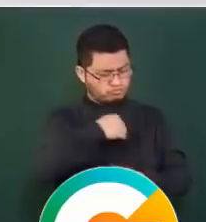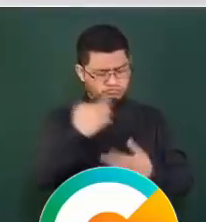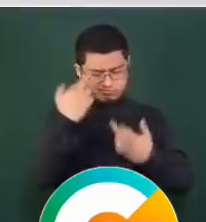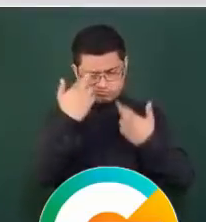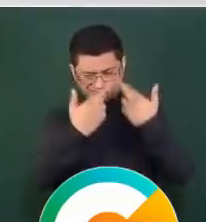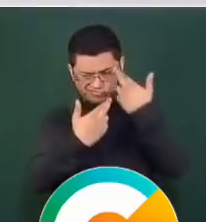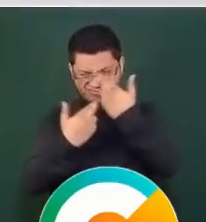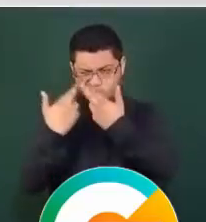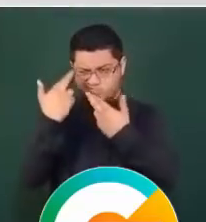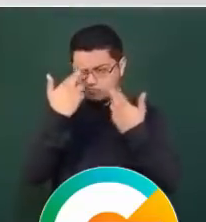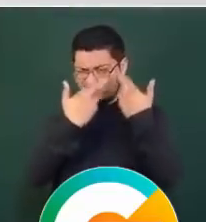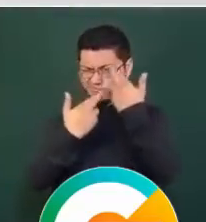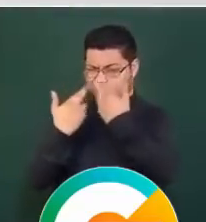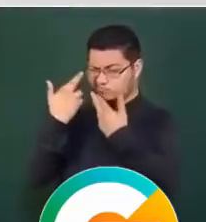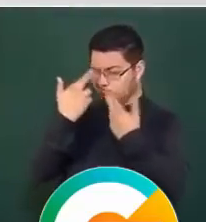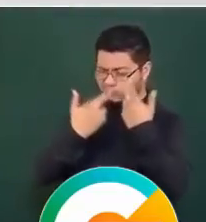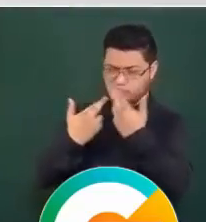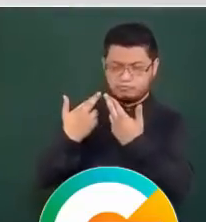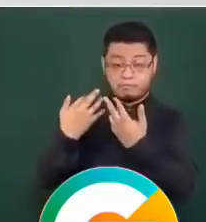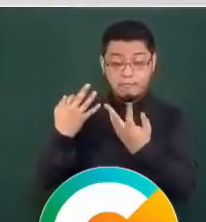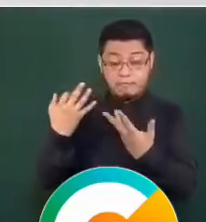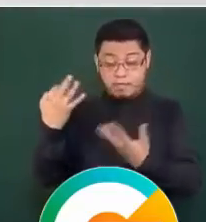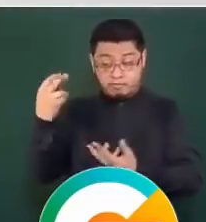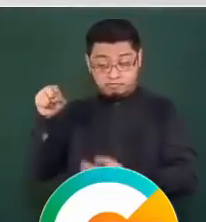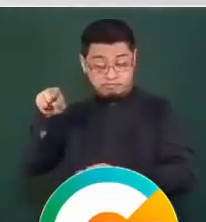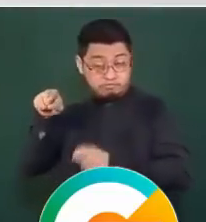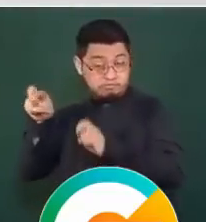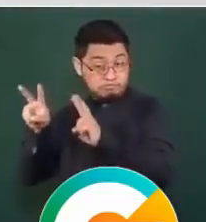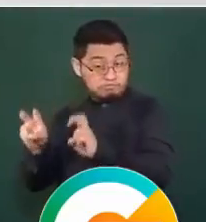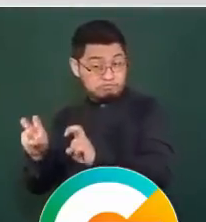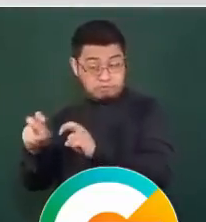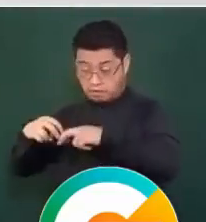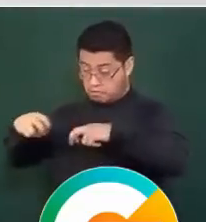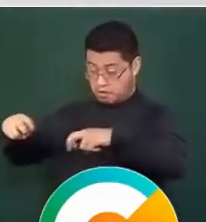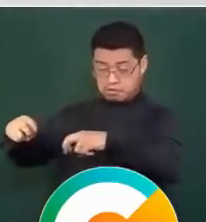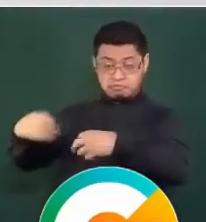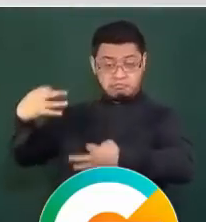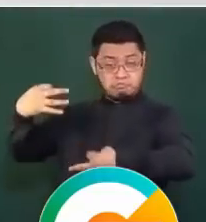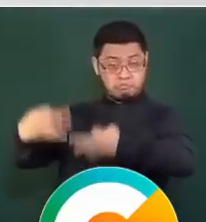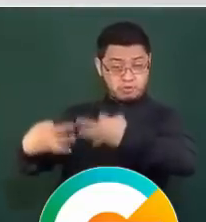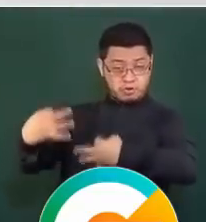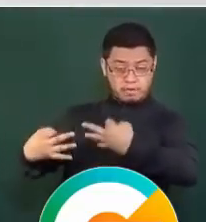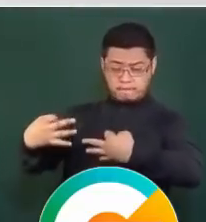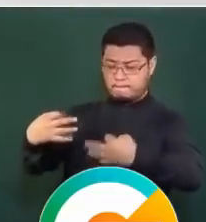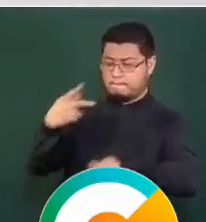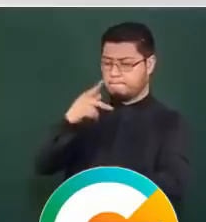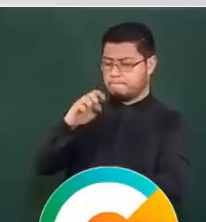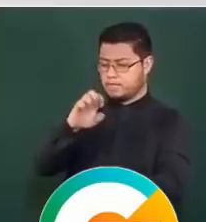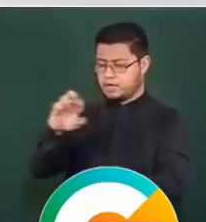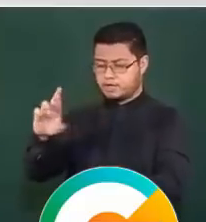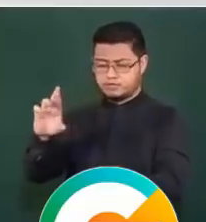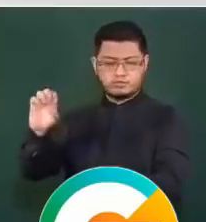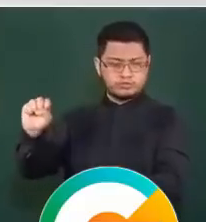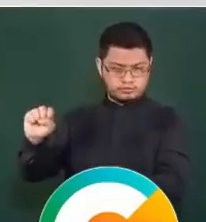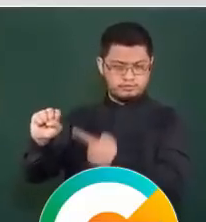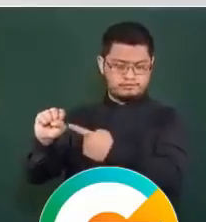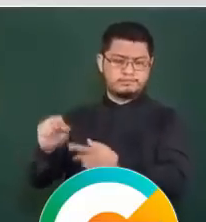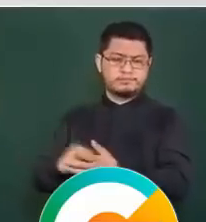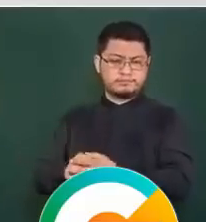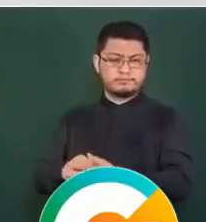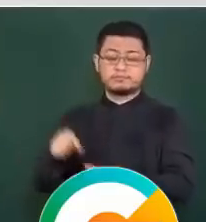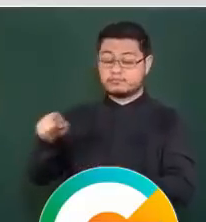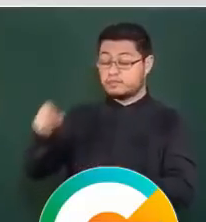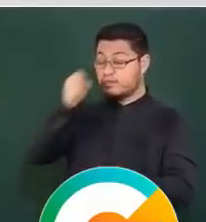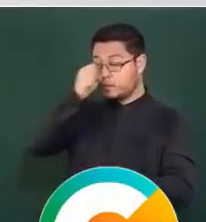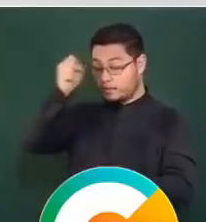con los jurídicos de PIRS, del órgano administrativo y con los jurídicos